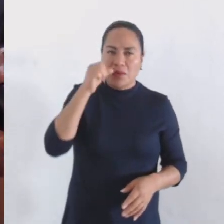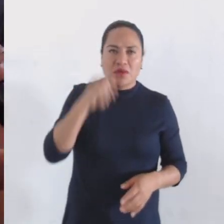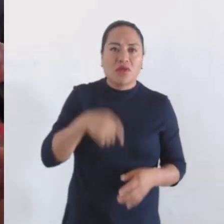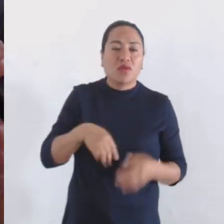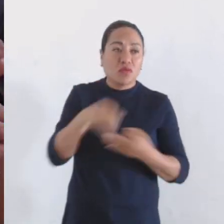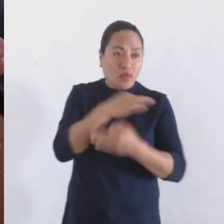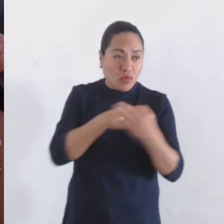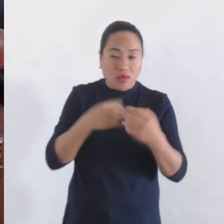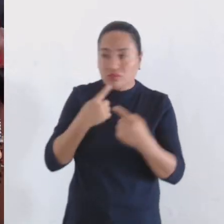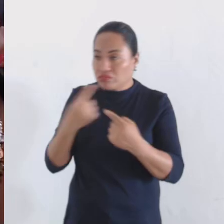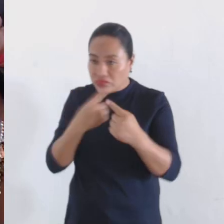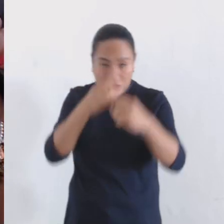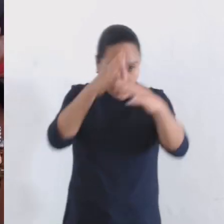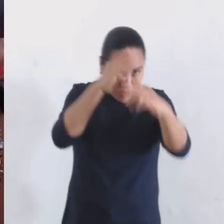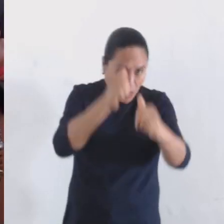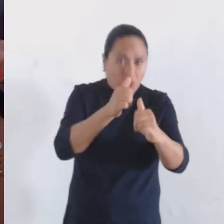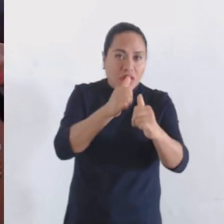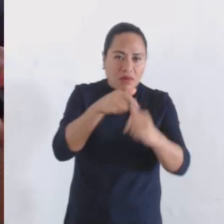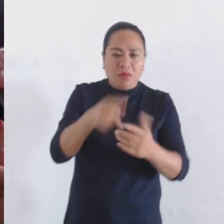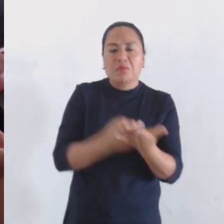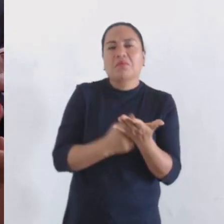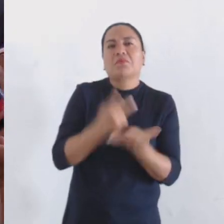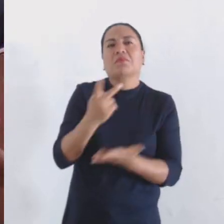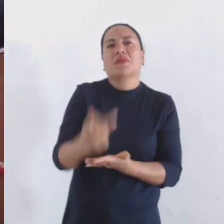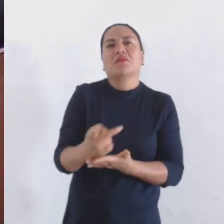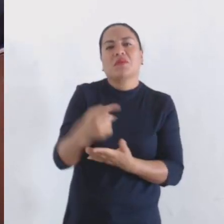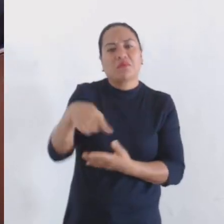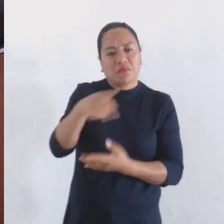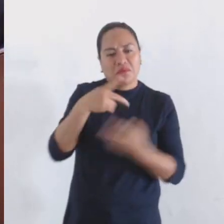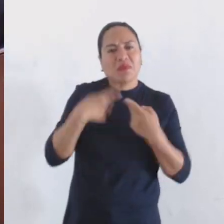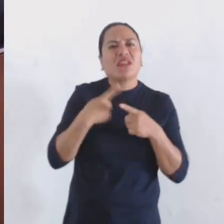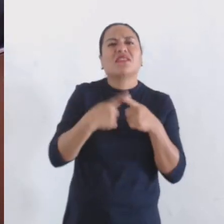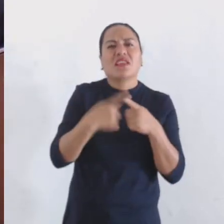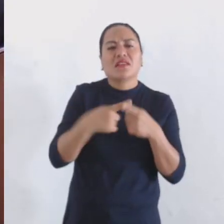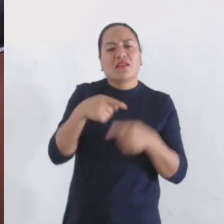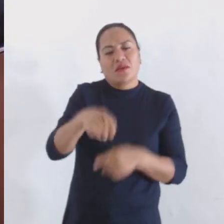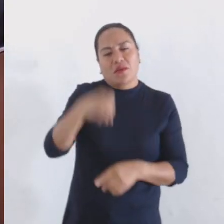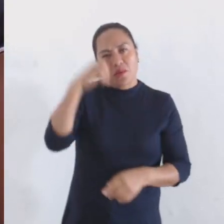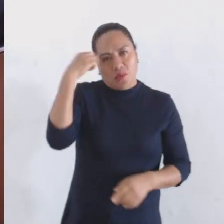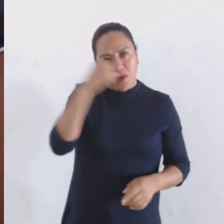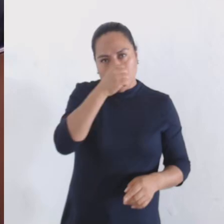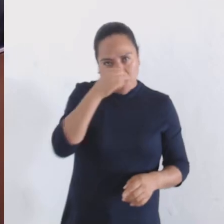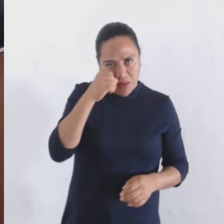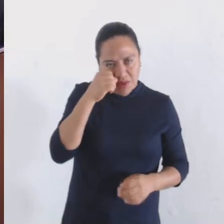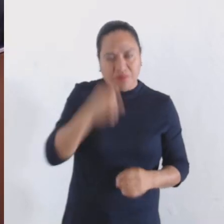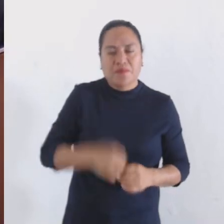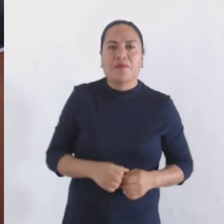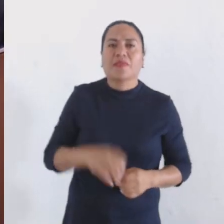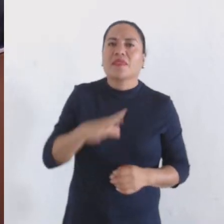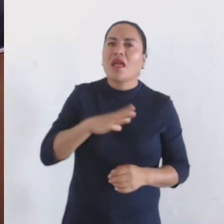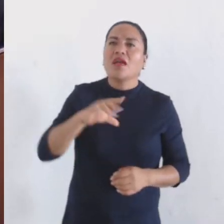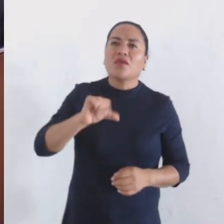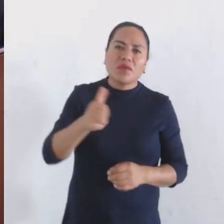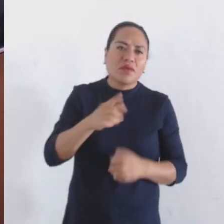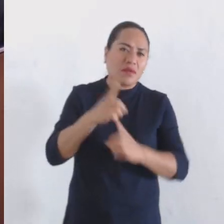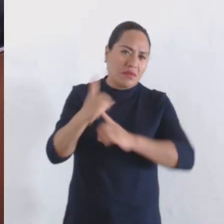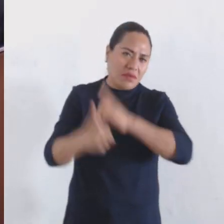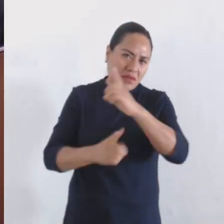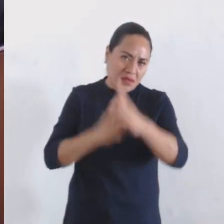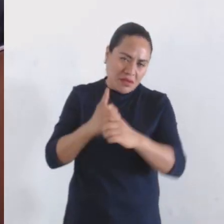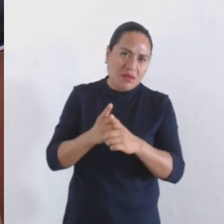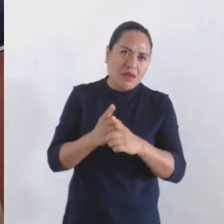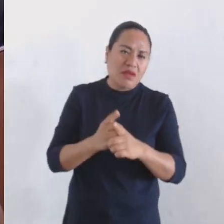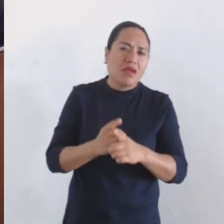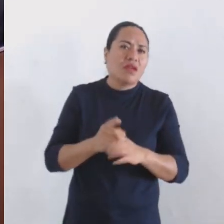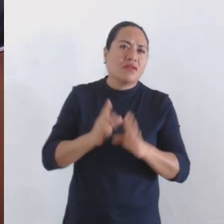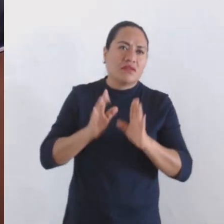aquí de acuerdo que estos premios e incentivos son para Oaxaca de Juárez. Hay otros deportistas que han